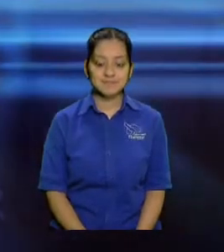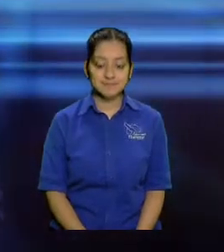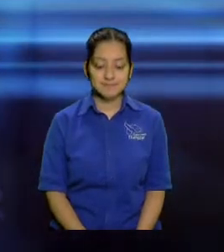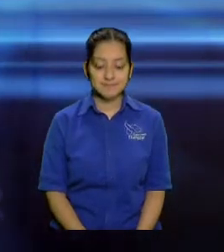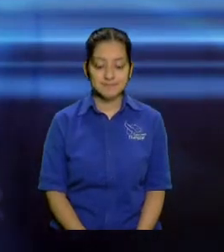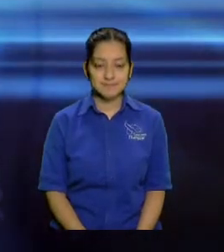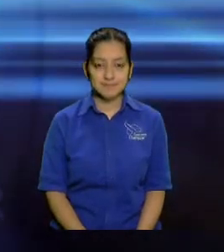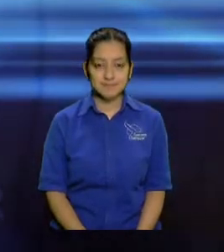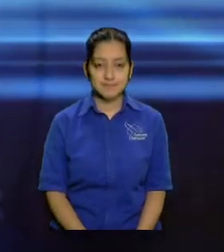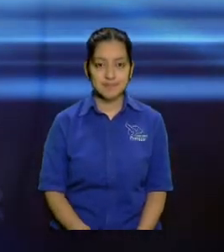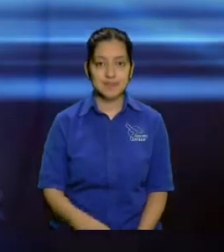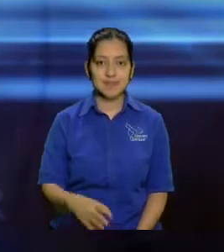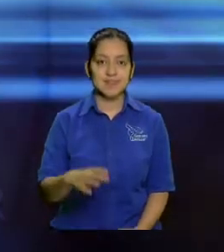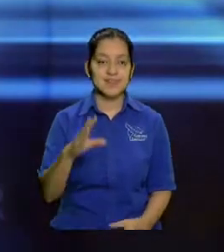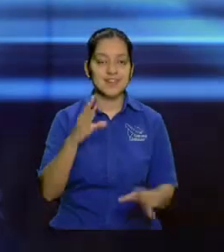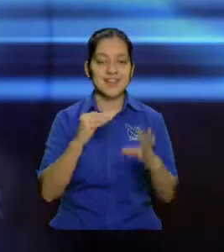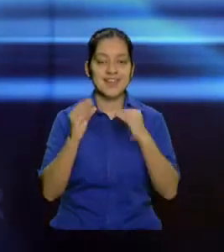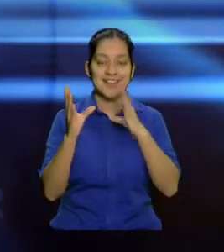que hablan en inglés